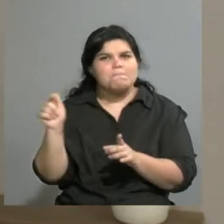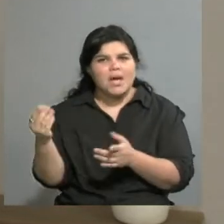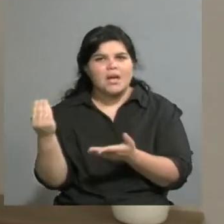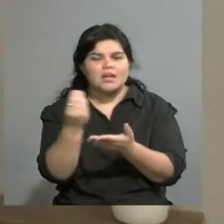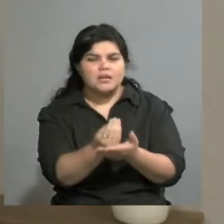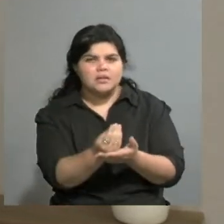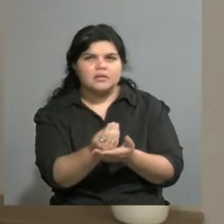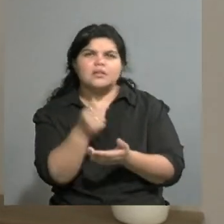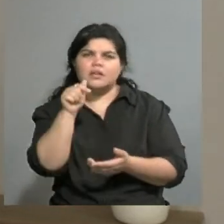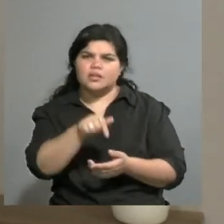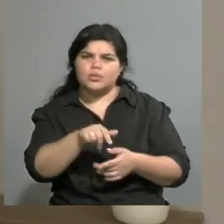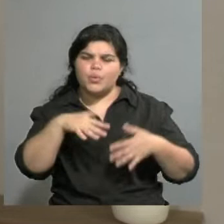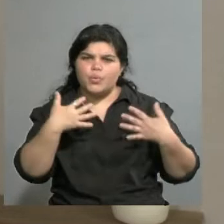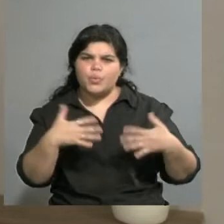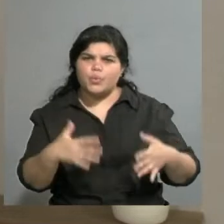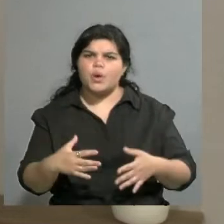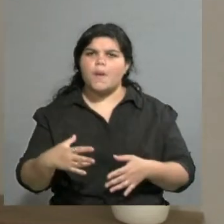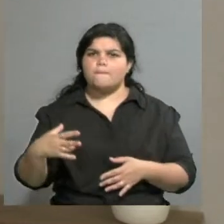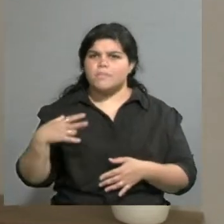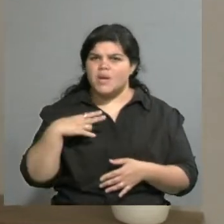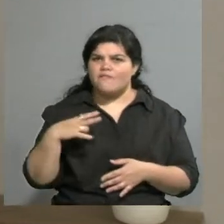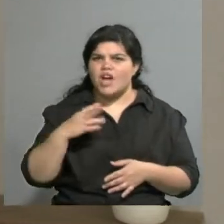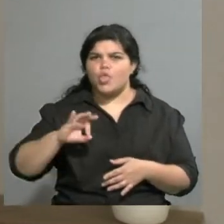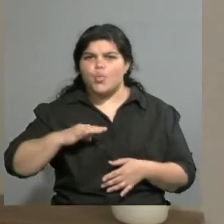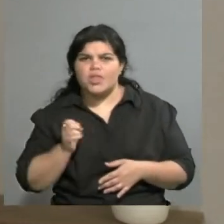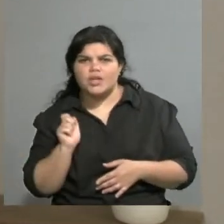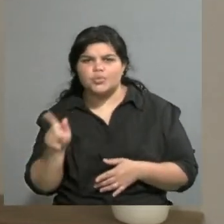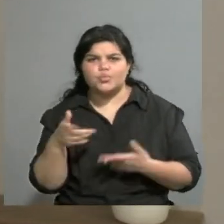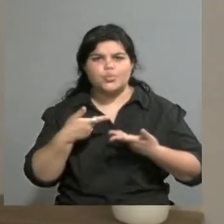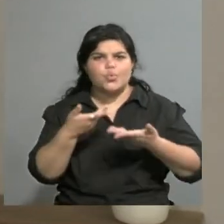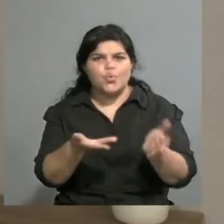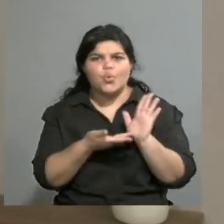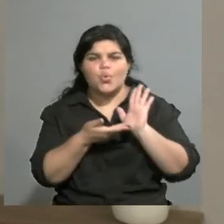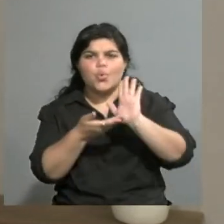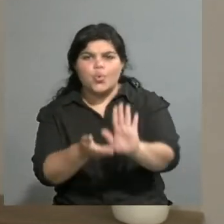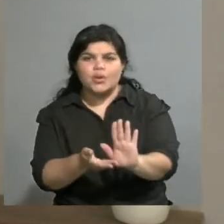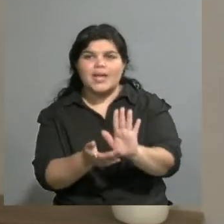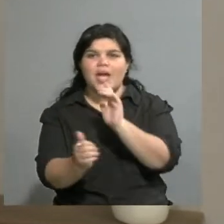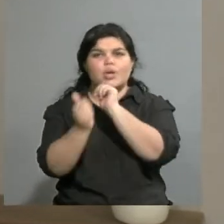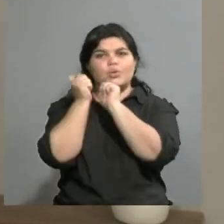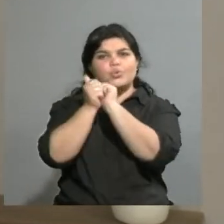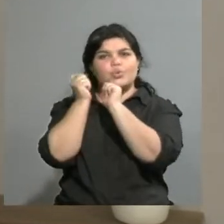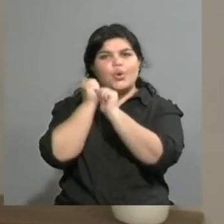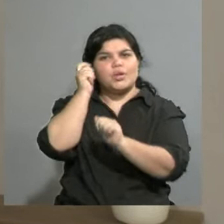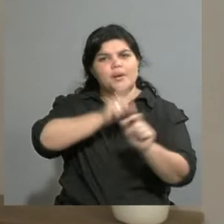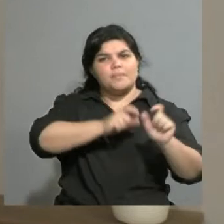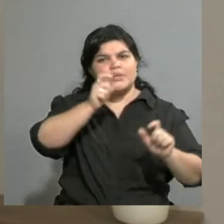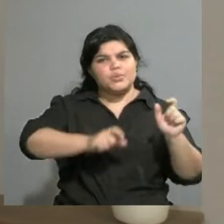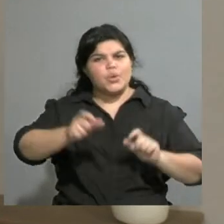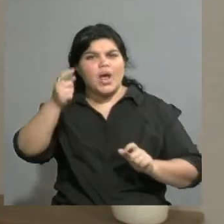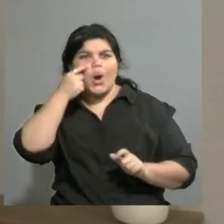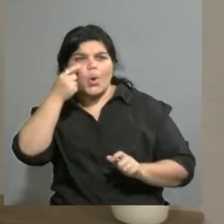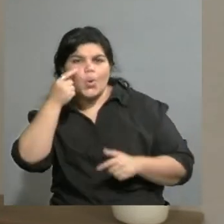obviamente, a través de poner esto en escena y llevarlo a una historia que la gente pueda conocer. Me imagino que más de uno